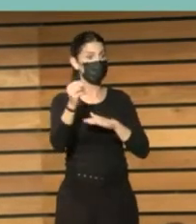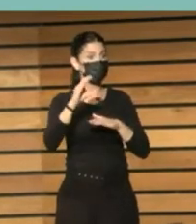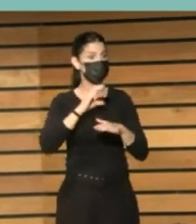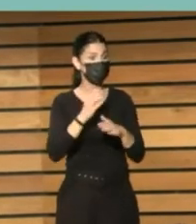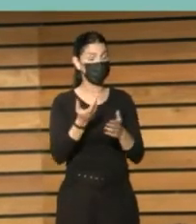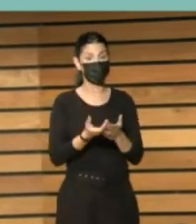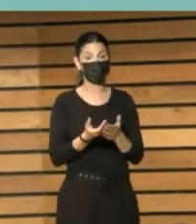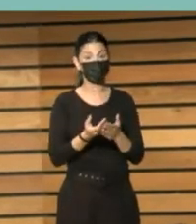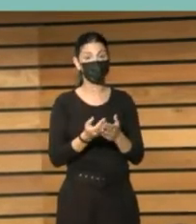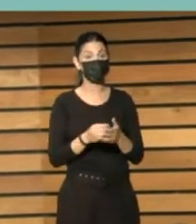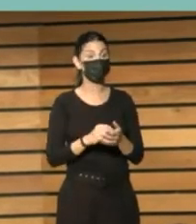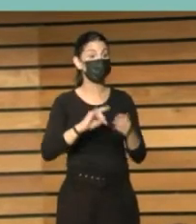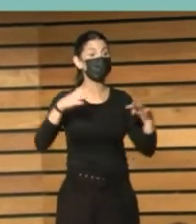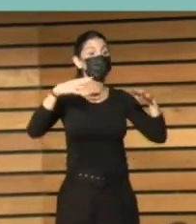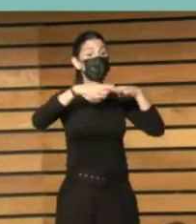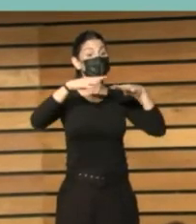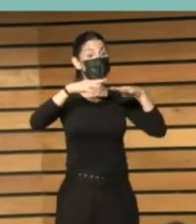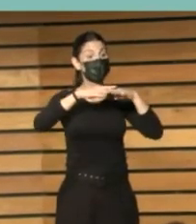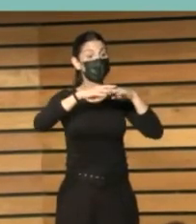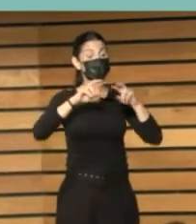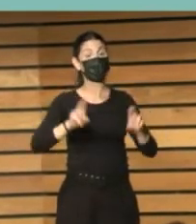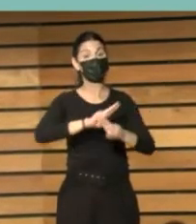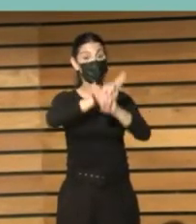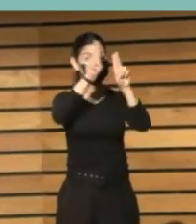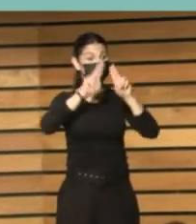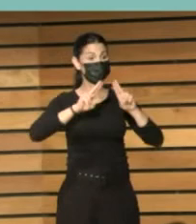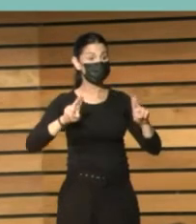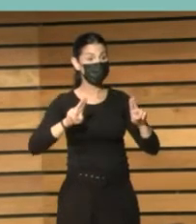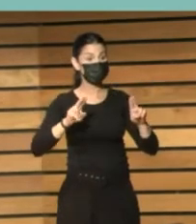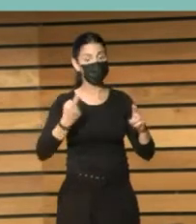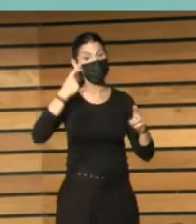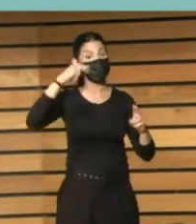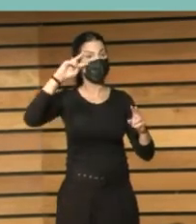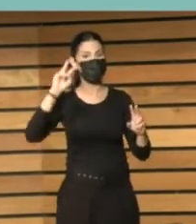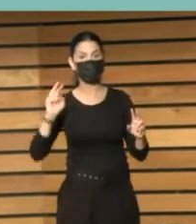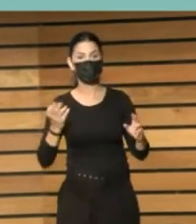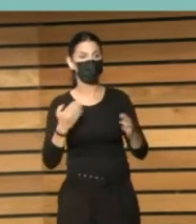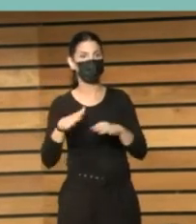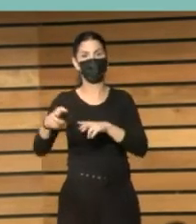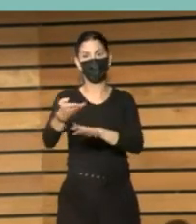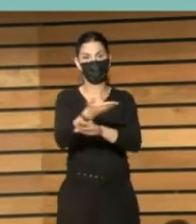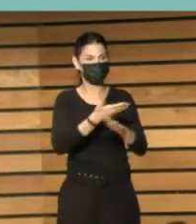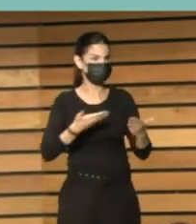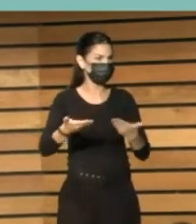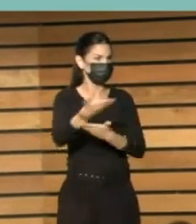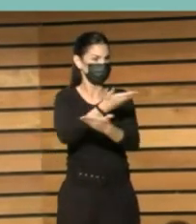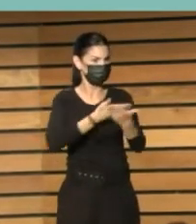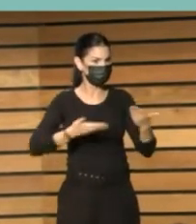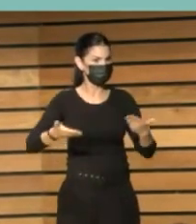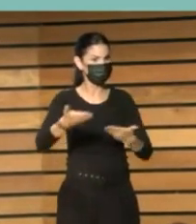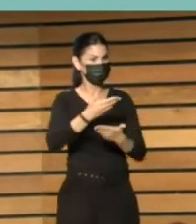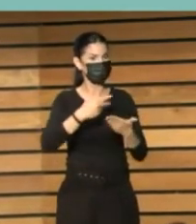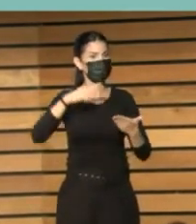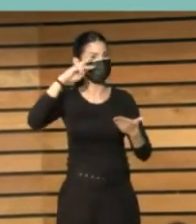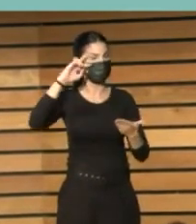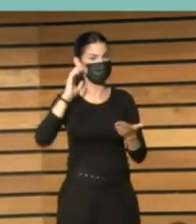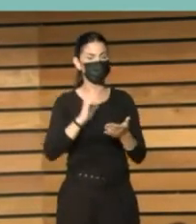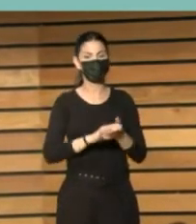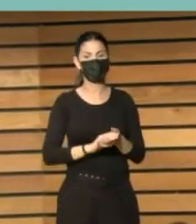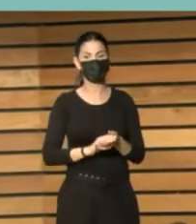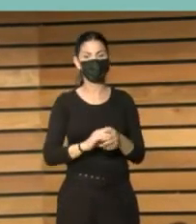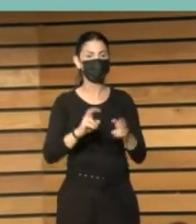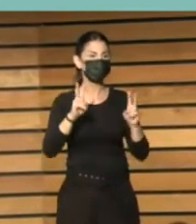para tejer redes internacionales que faciliten el intercambio de experiencias y de buenas prácticas. La